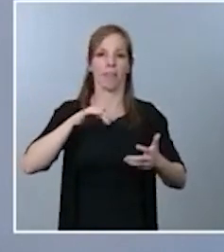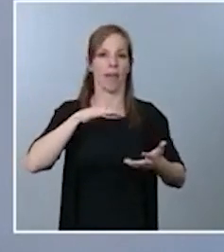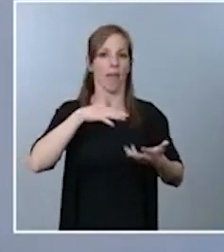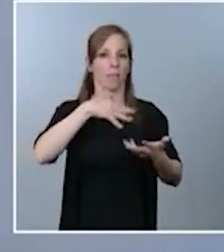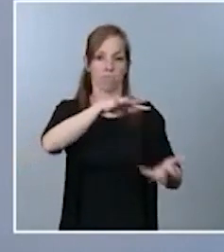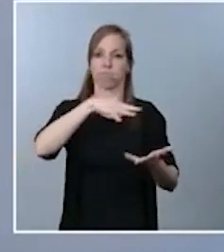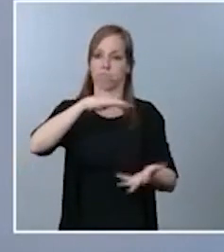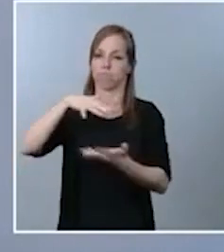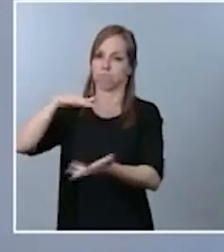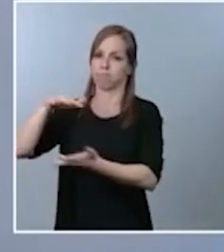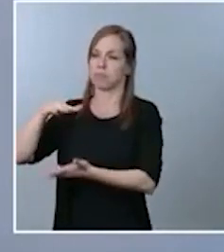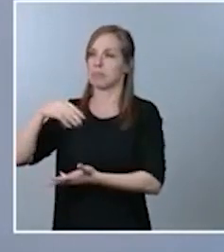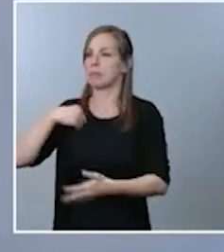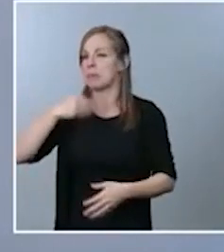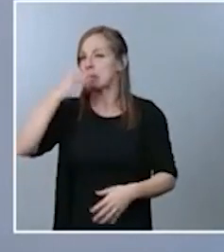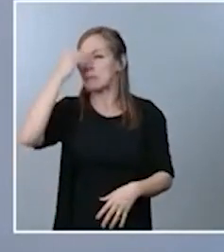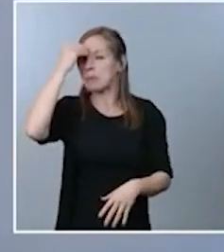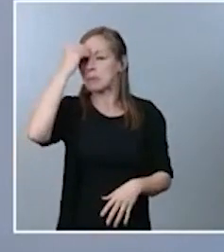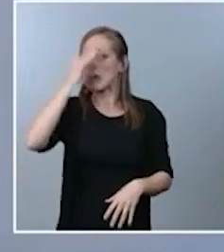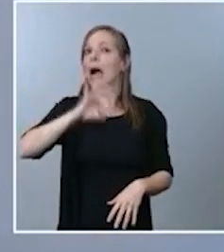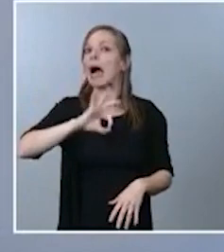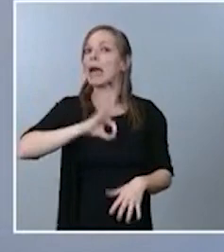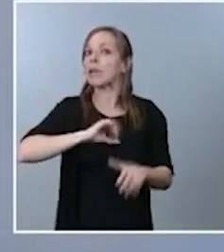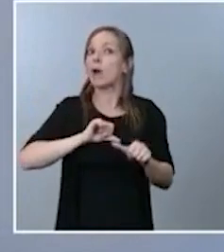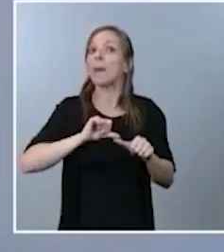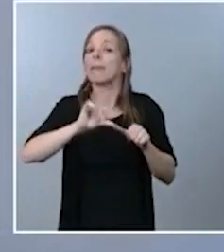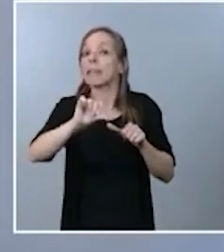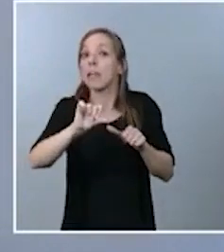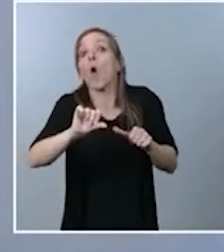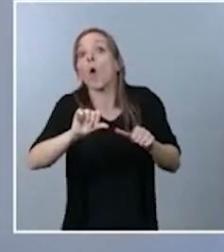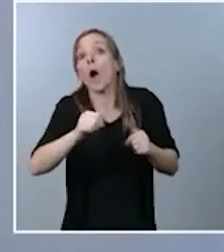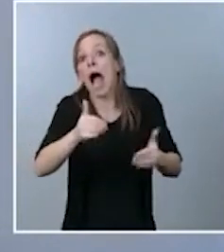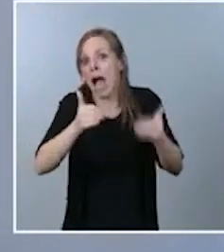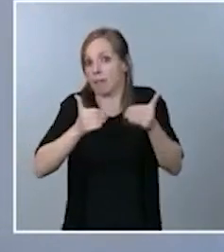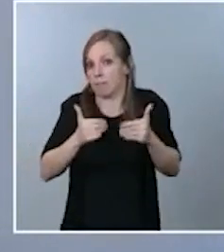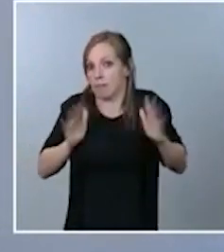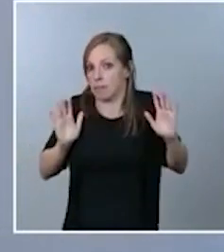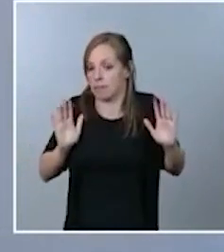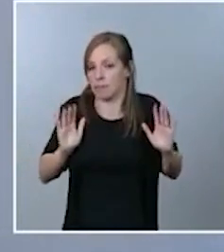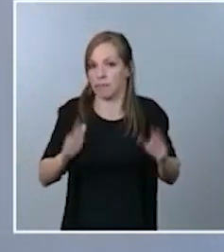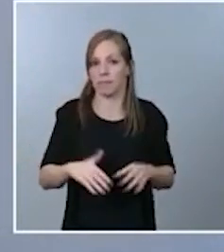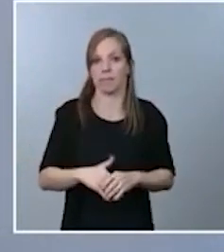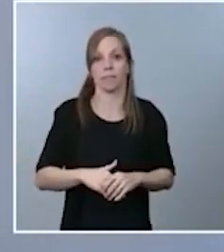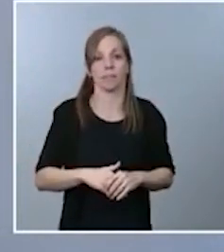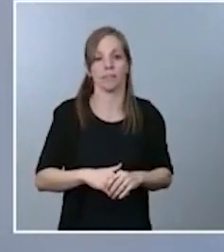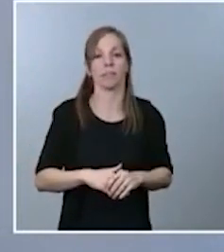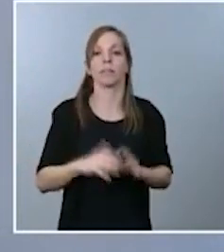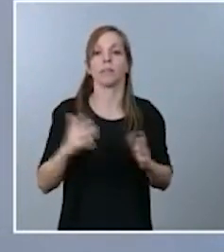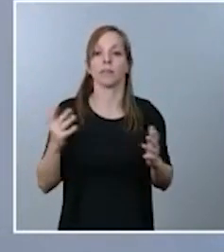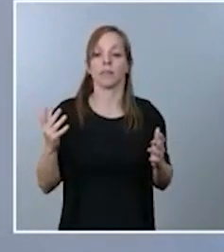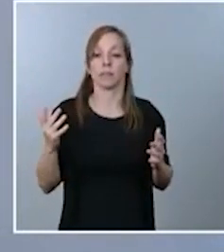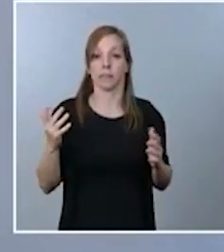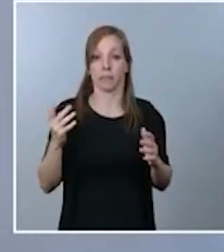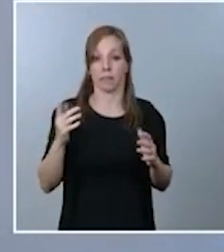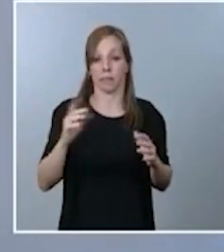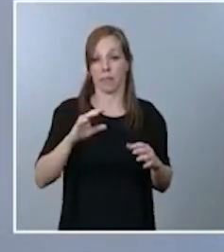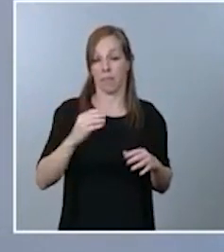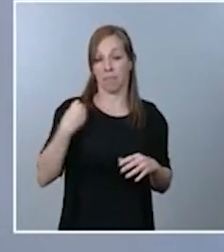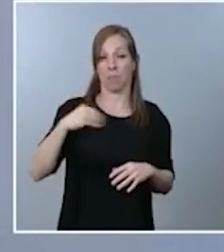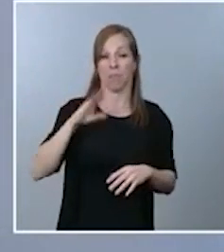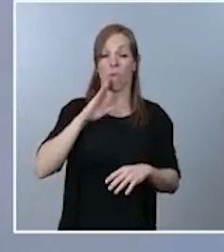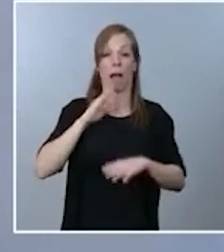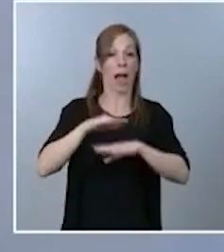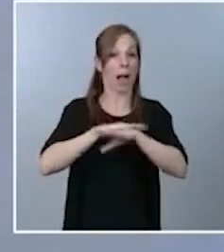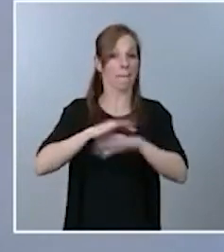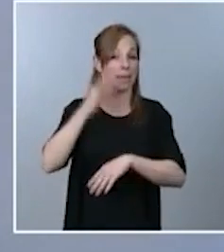creemos que a partir de enero si no es antes incluso hay asignadas lo mismo que ha dicho la ministra portavoz un total